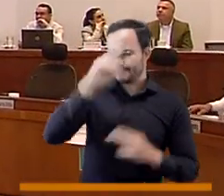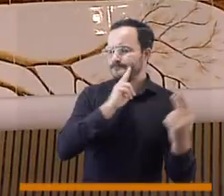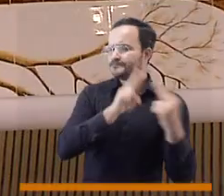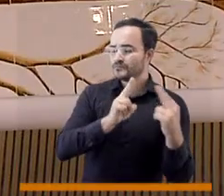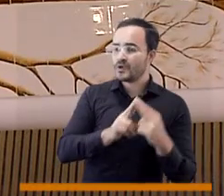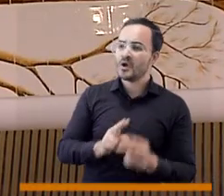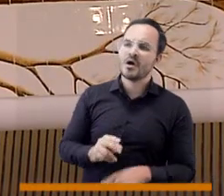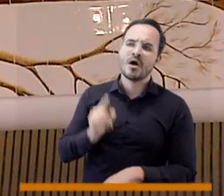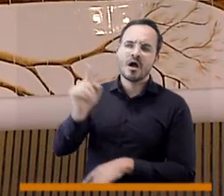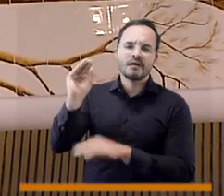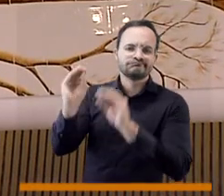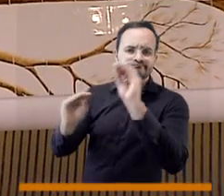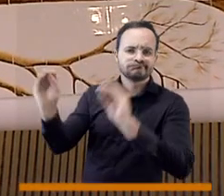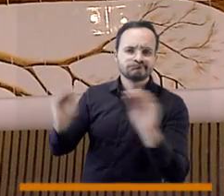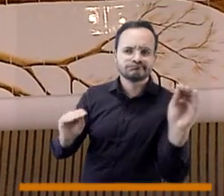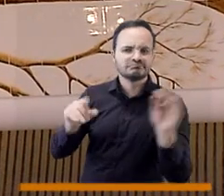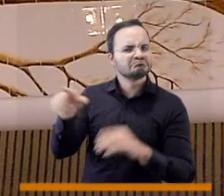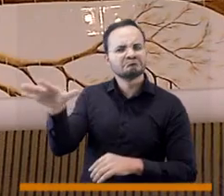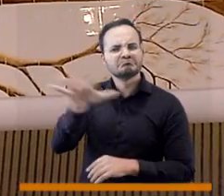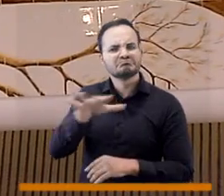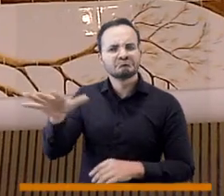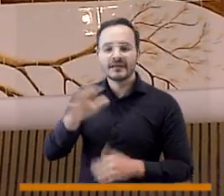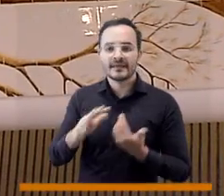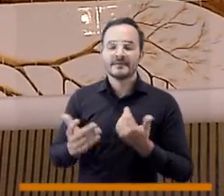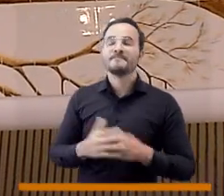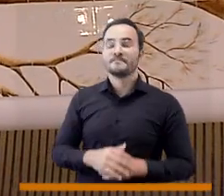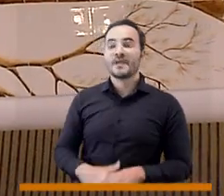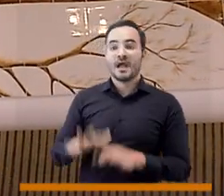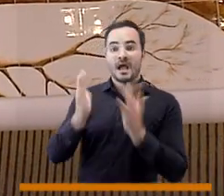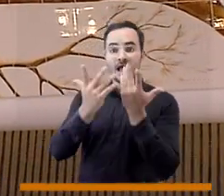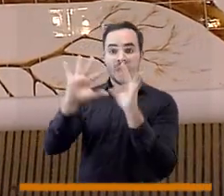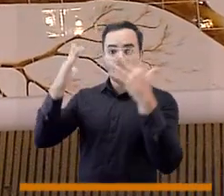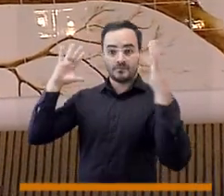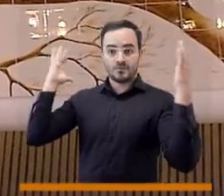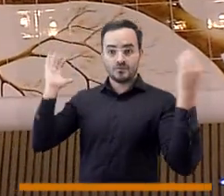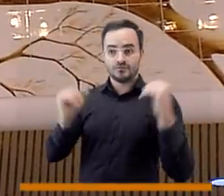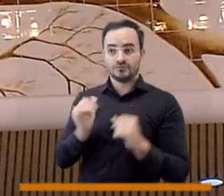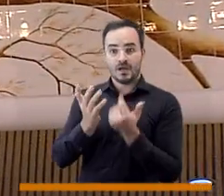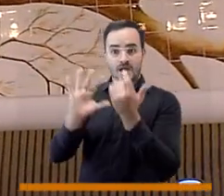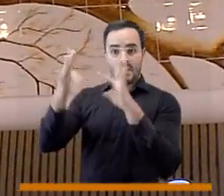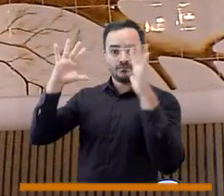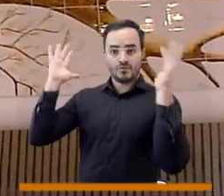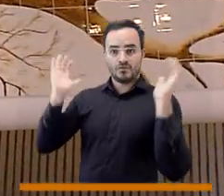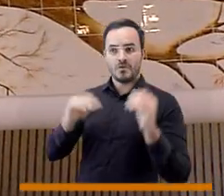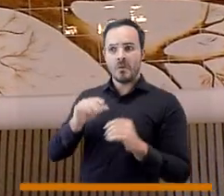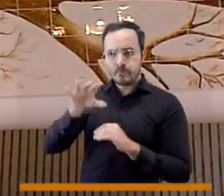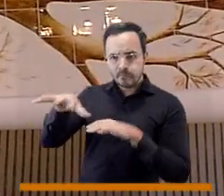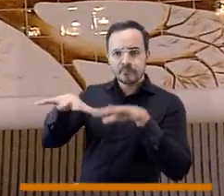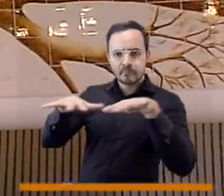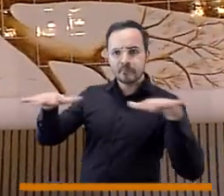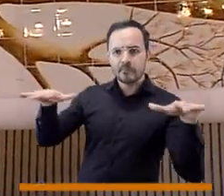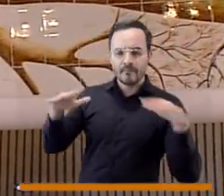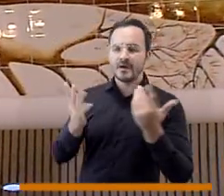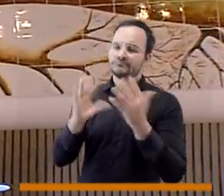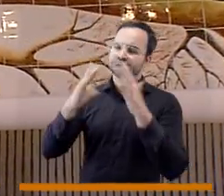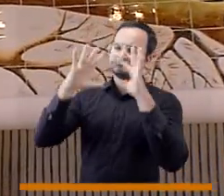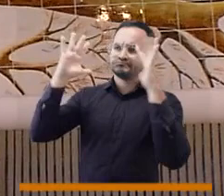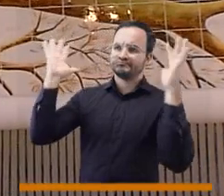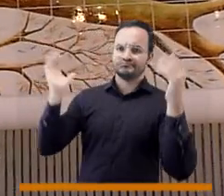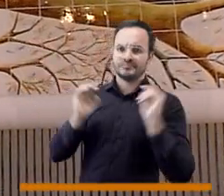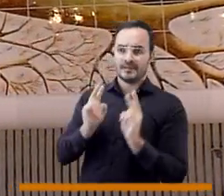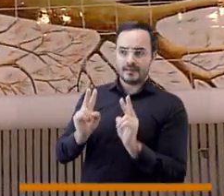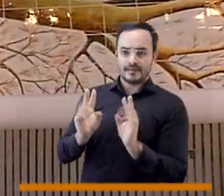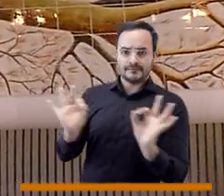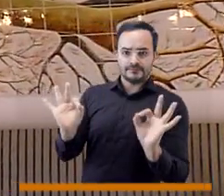árboles que están, digamos, en planos, digamos, horizontales, y que se cruzan o tienen unas